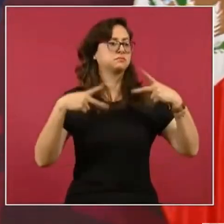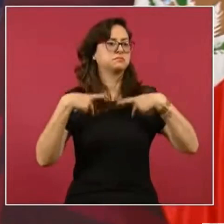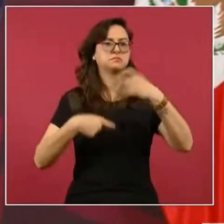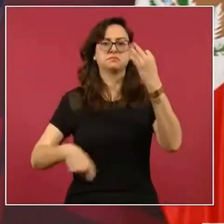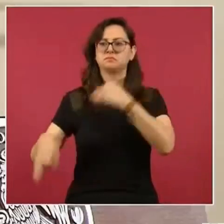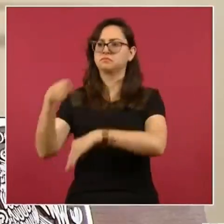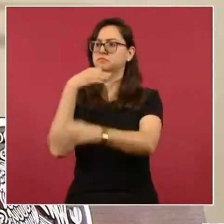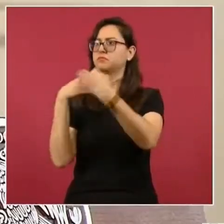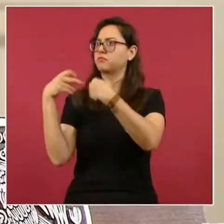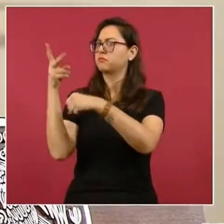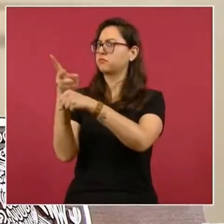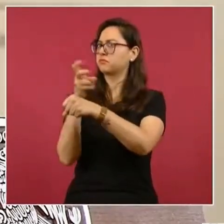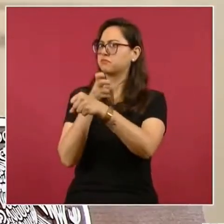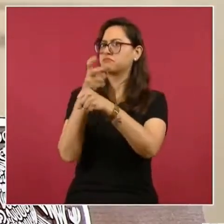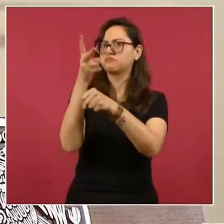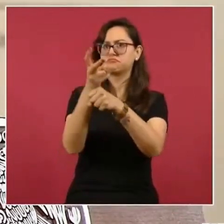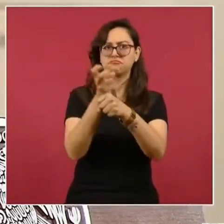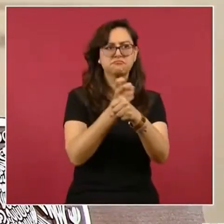que asista